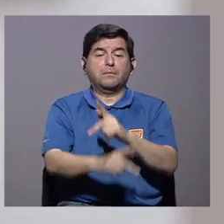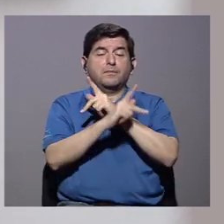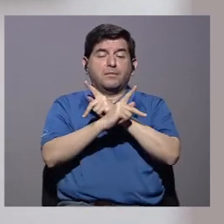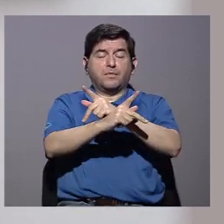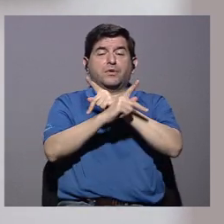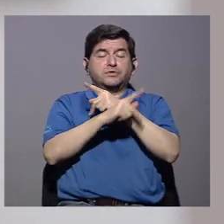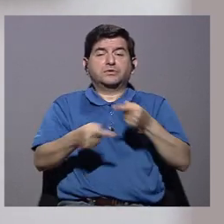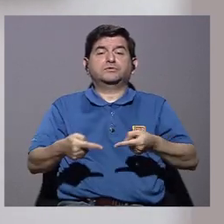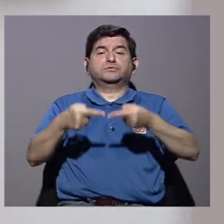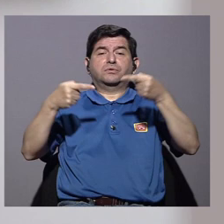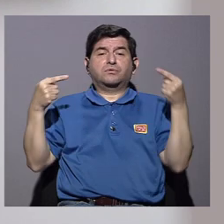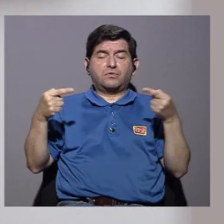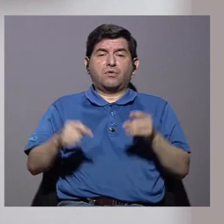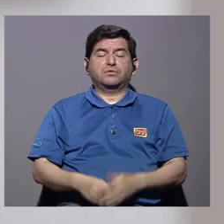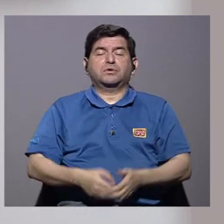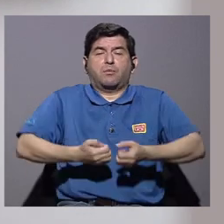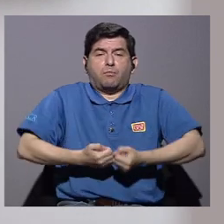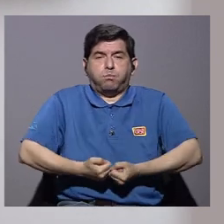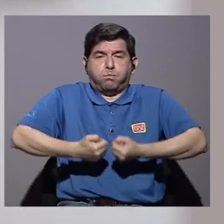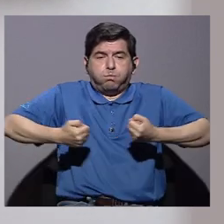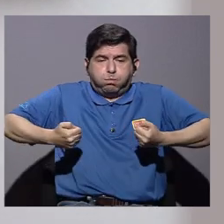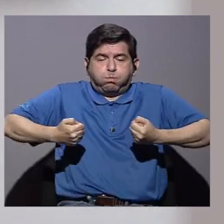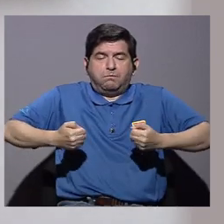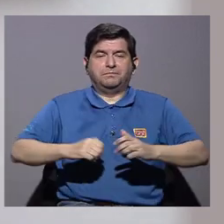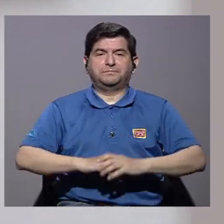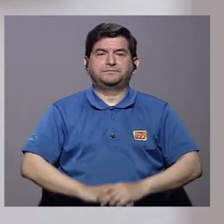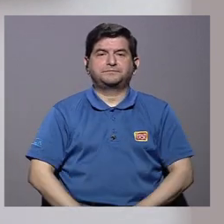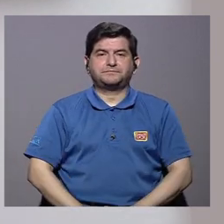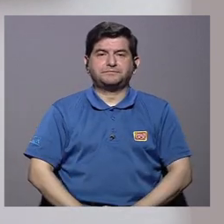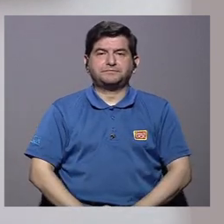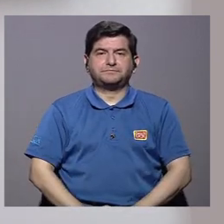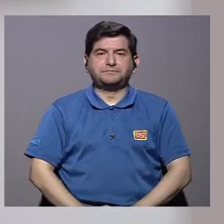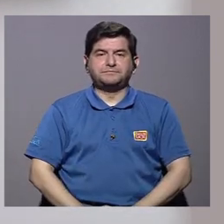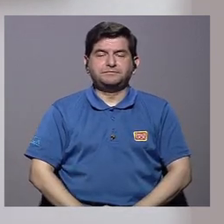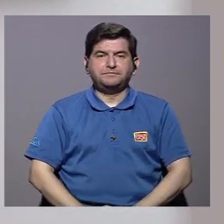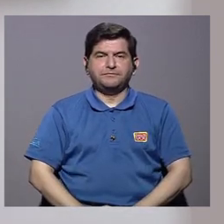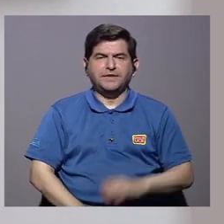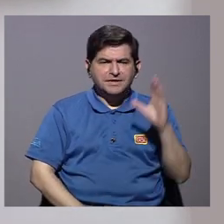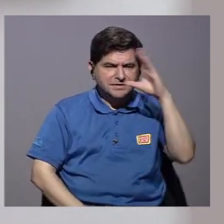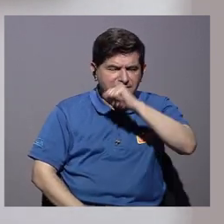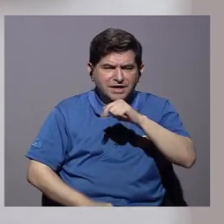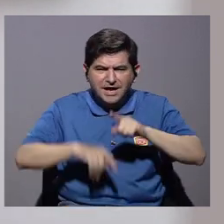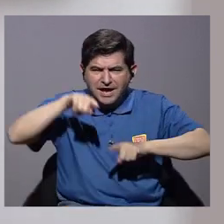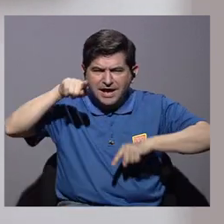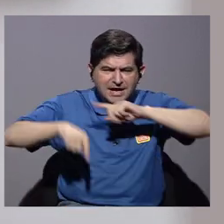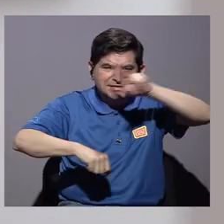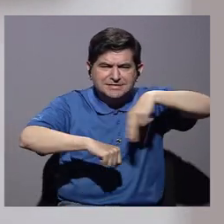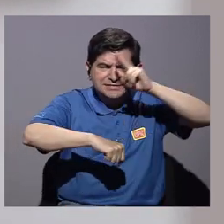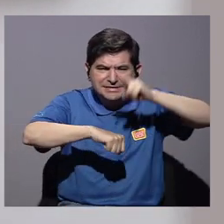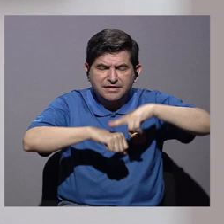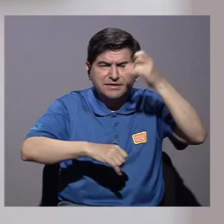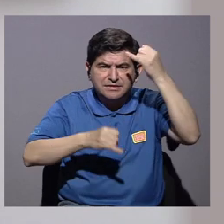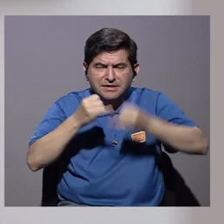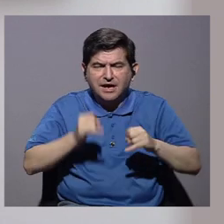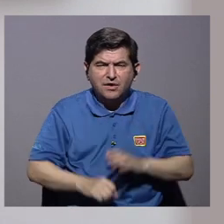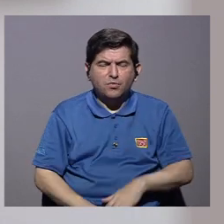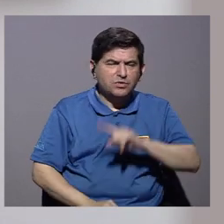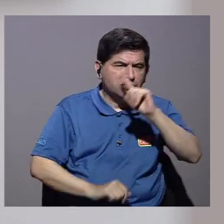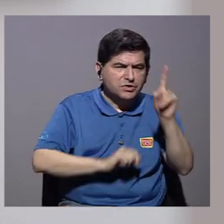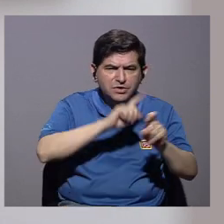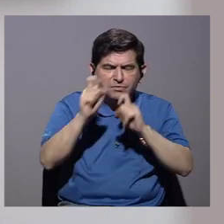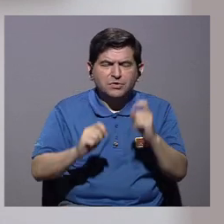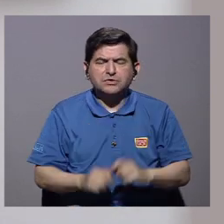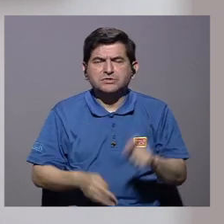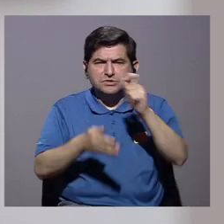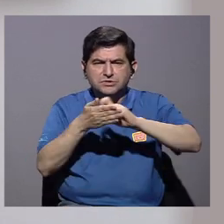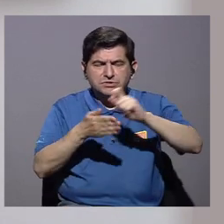como el consumo de frutas y vegetales es un factor protector contra el sobrepeso y la obesidad. Si